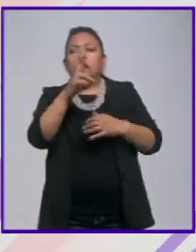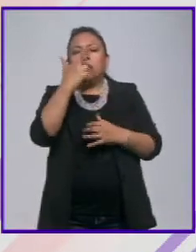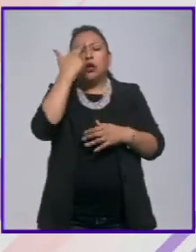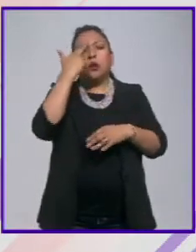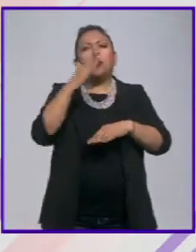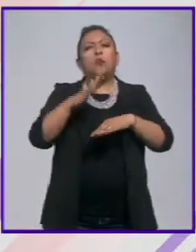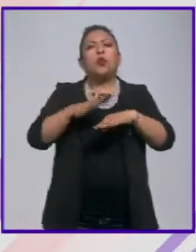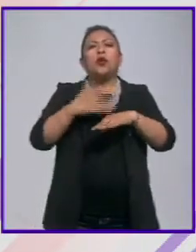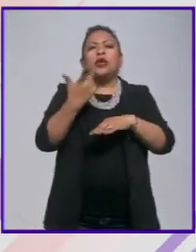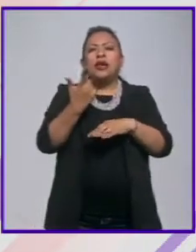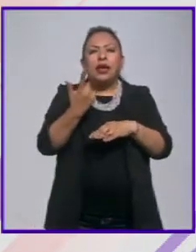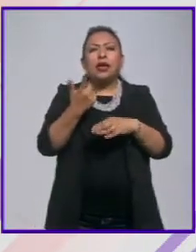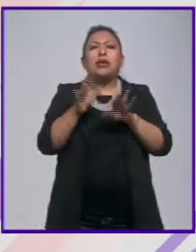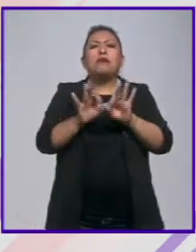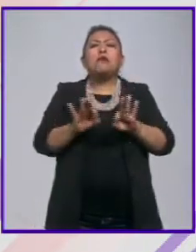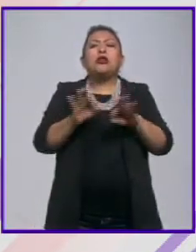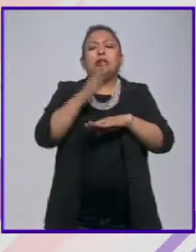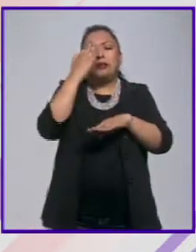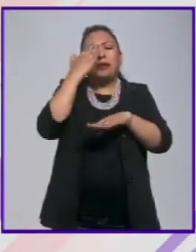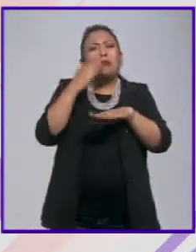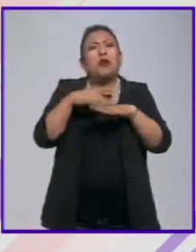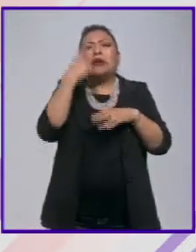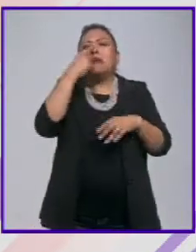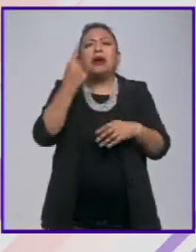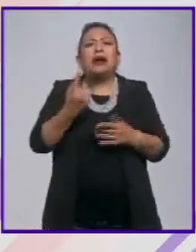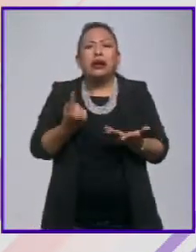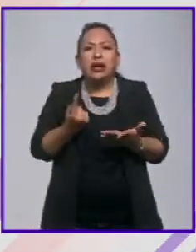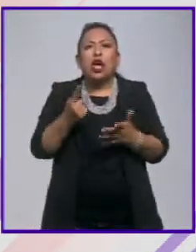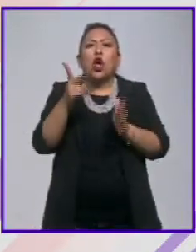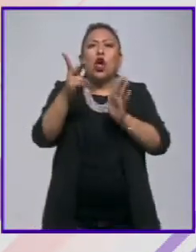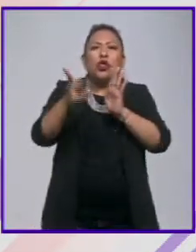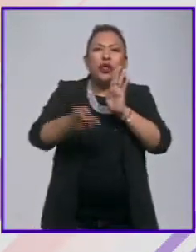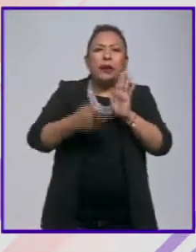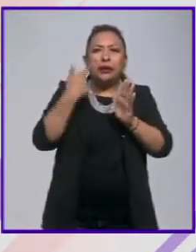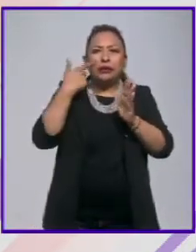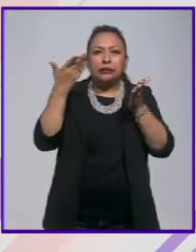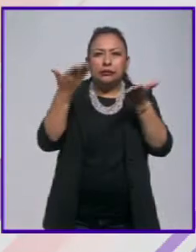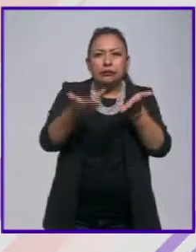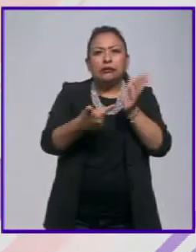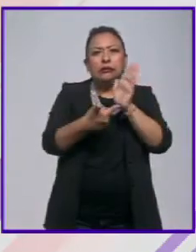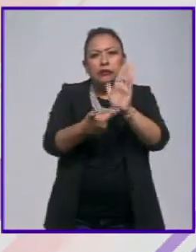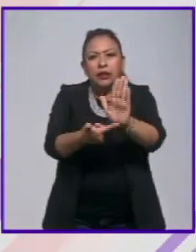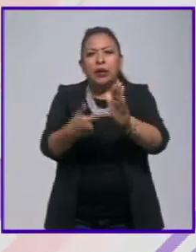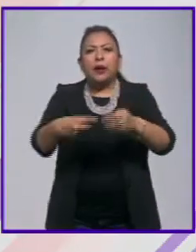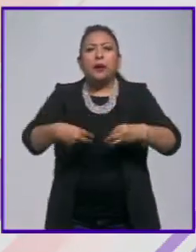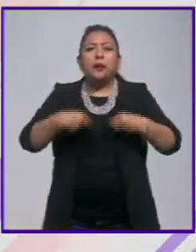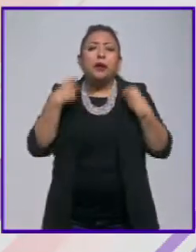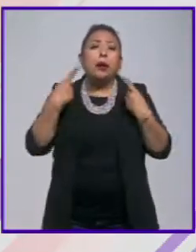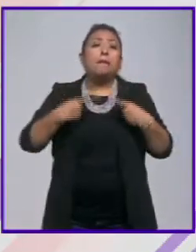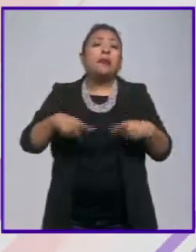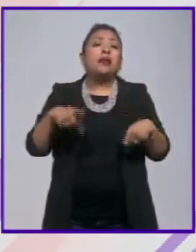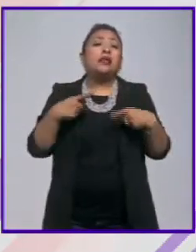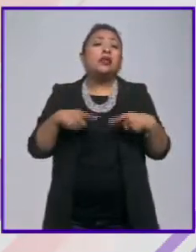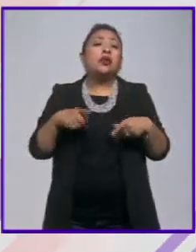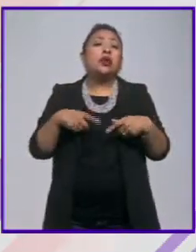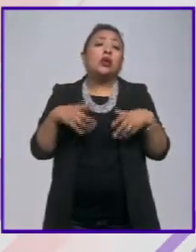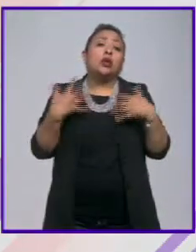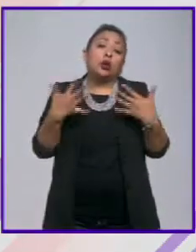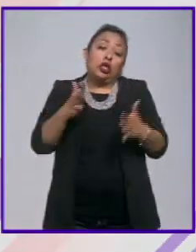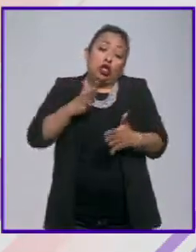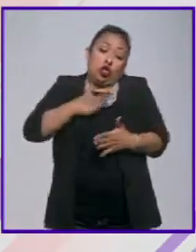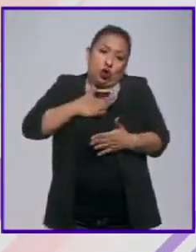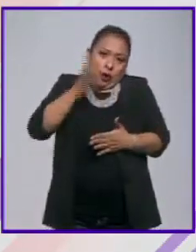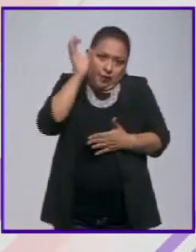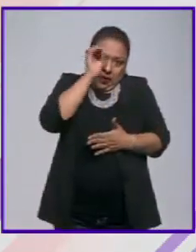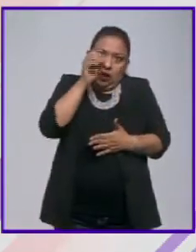importancia de la memoria, qué sentido tiene volver a poner sobre la mesa la vida de una persona que, según yo,